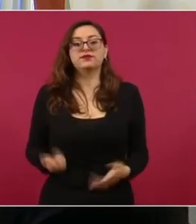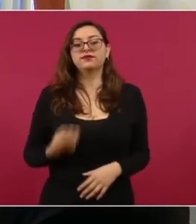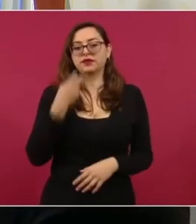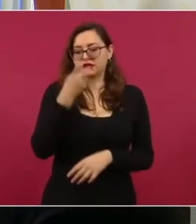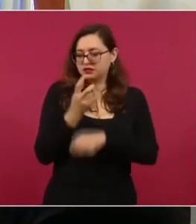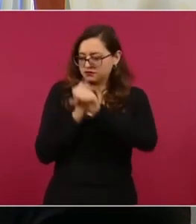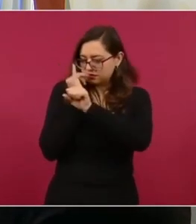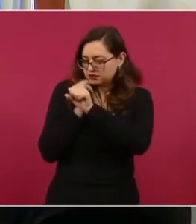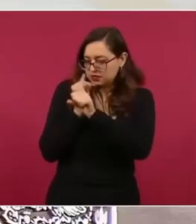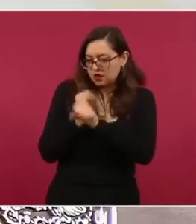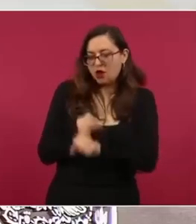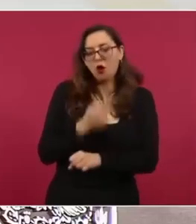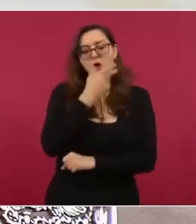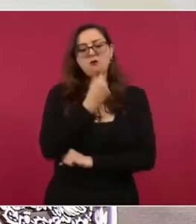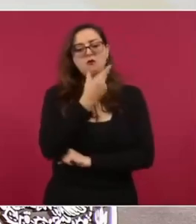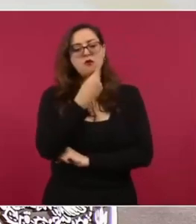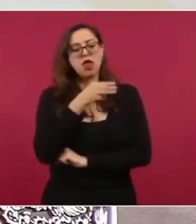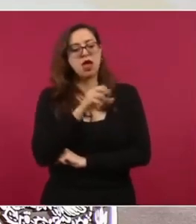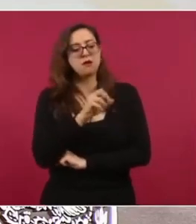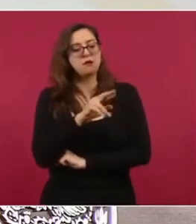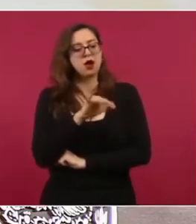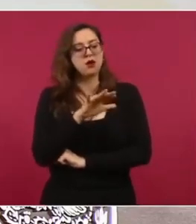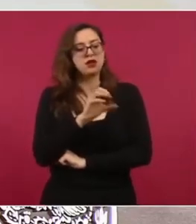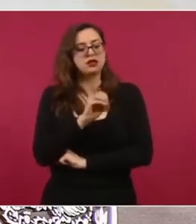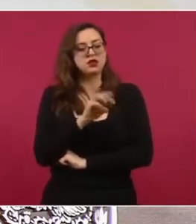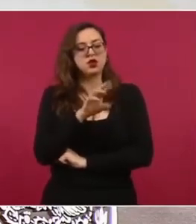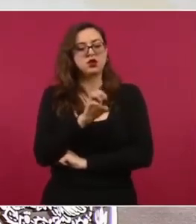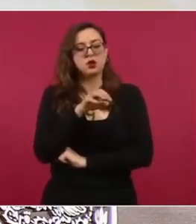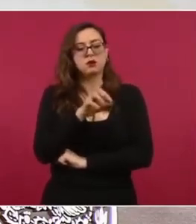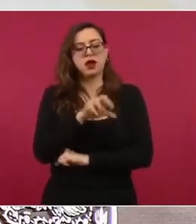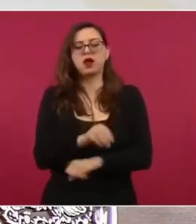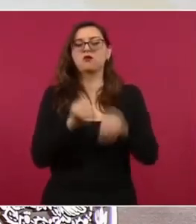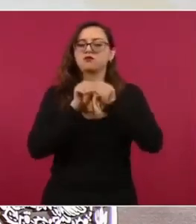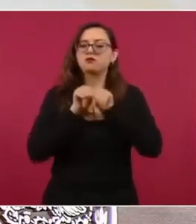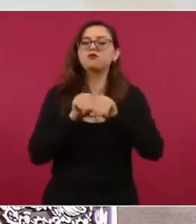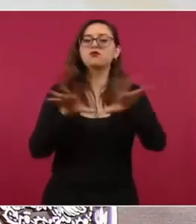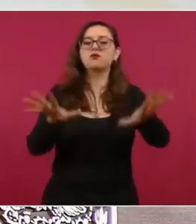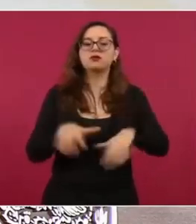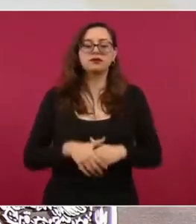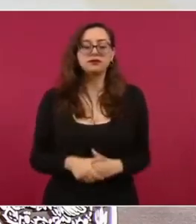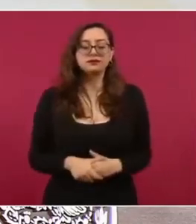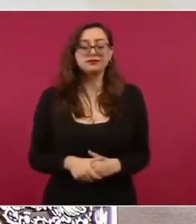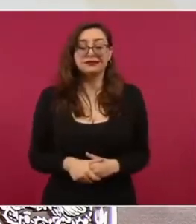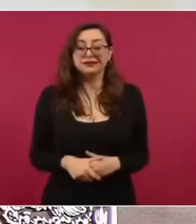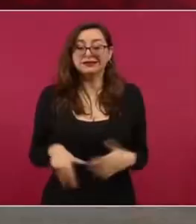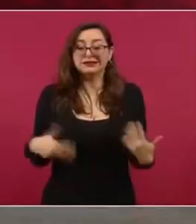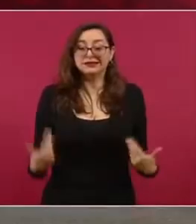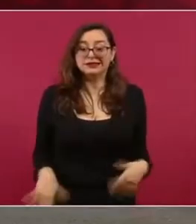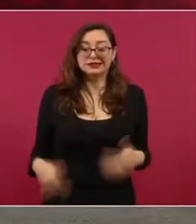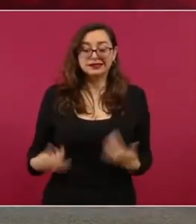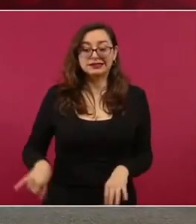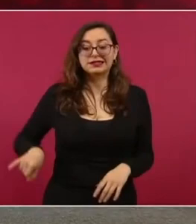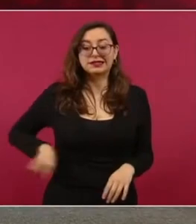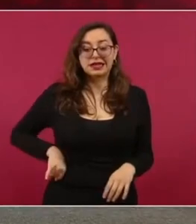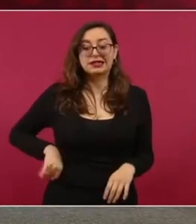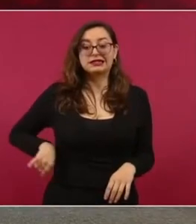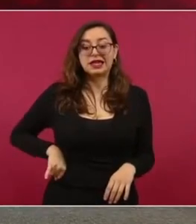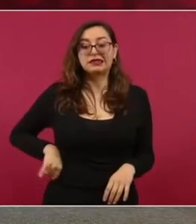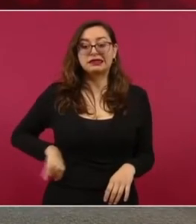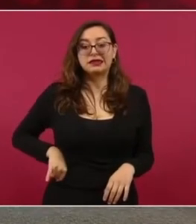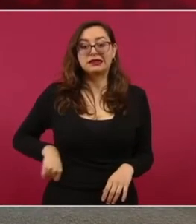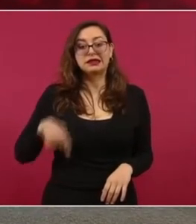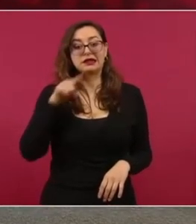Romero en el portal Aristegui Noticias. Y pues bueno, es bien interesante, porque la